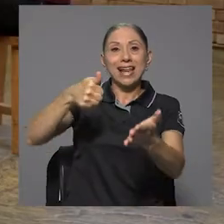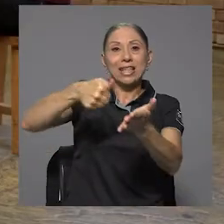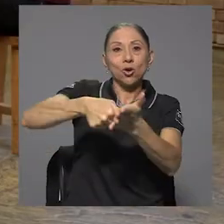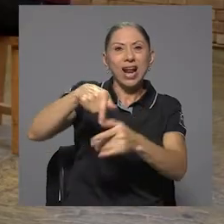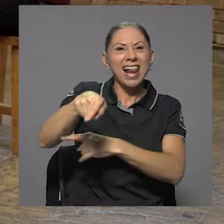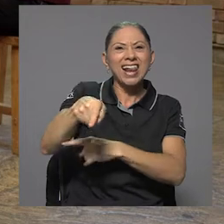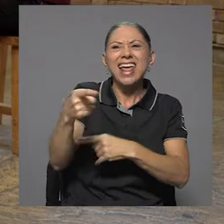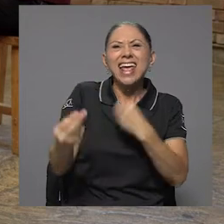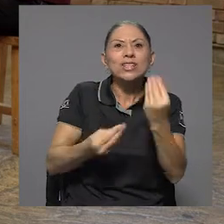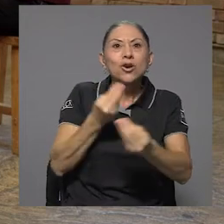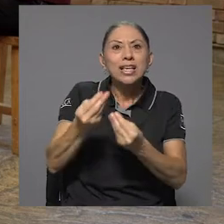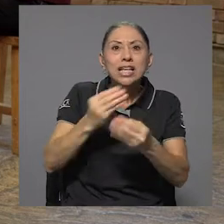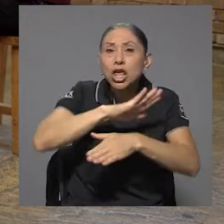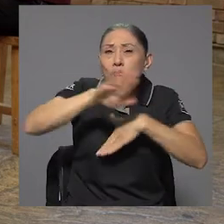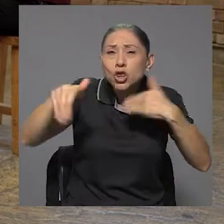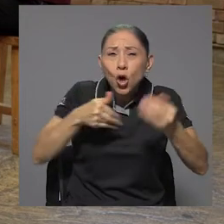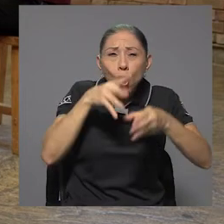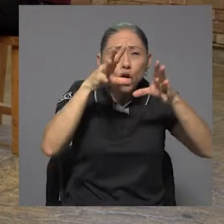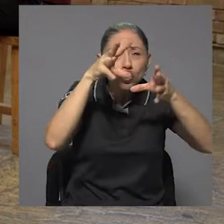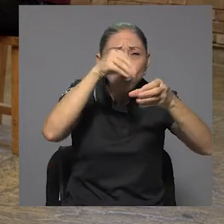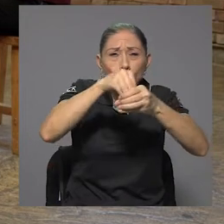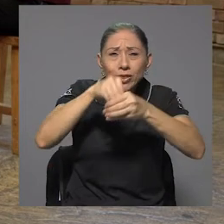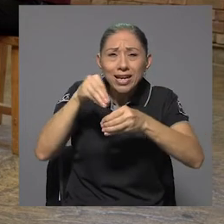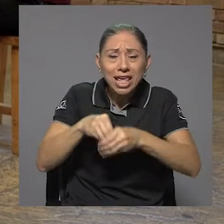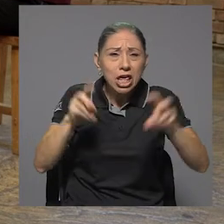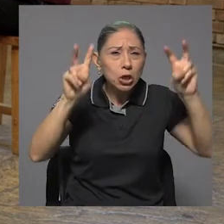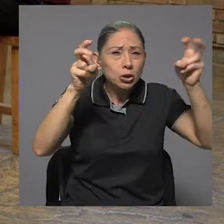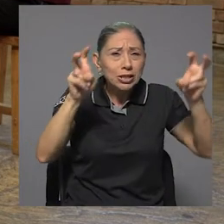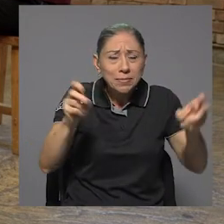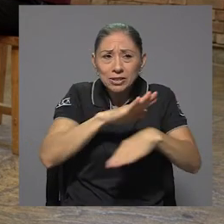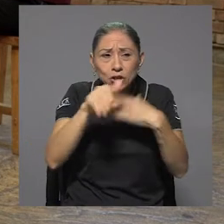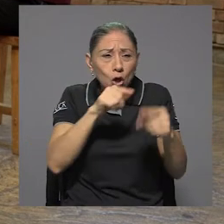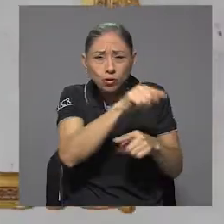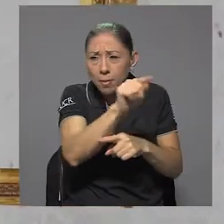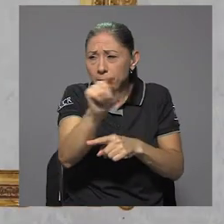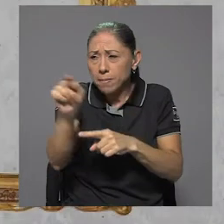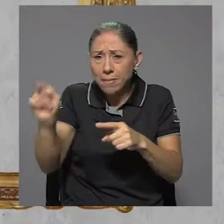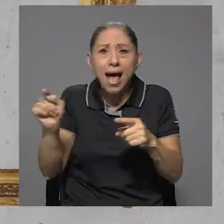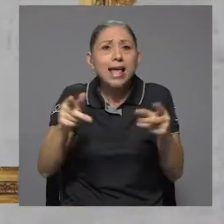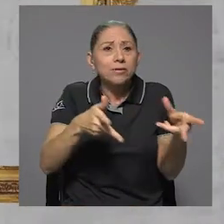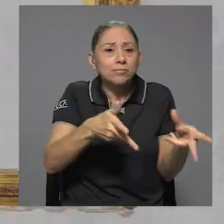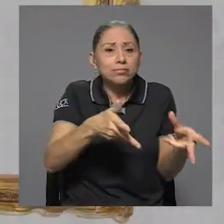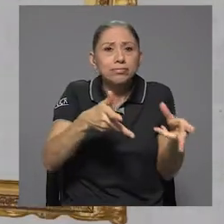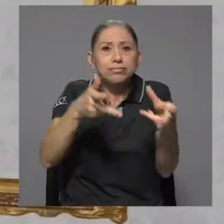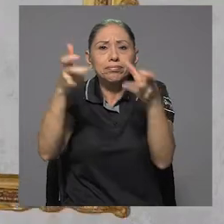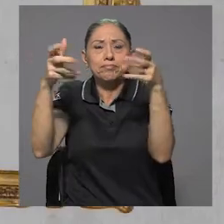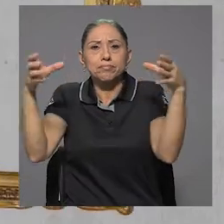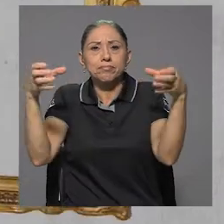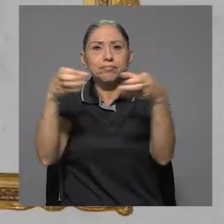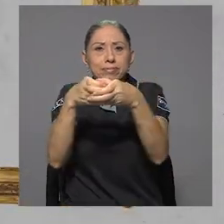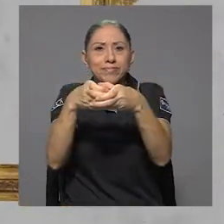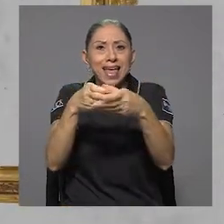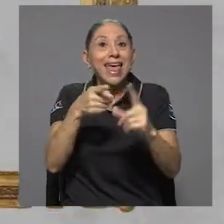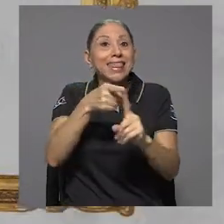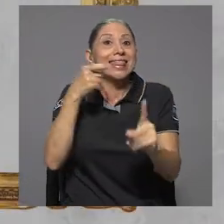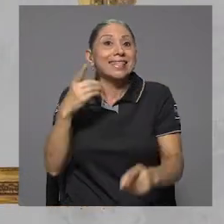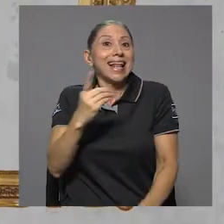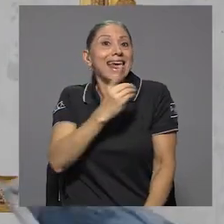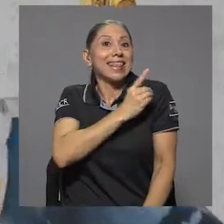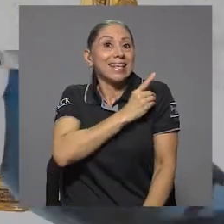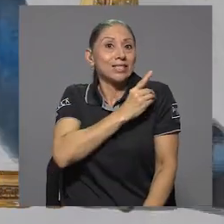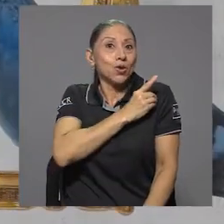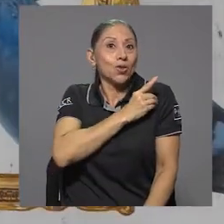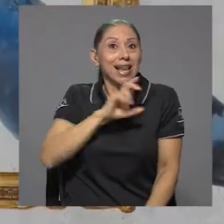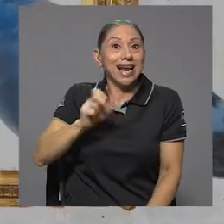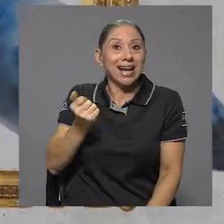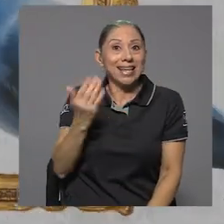plataforma en donde se indexan todos estos contenidos producidos en todas estas unidades, desde la dirección del canal, en la persona de don